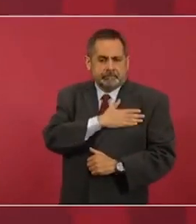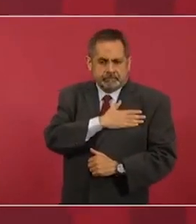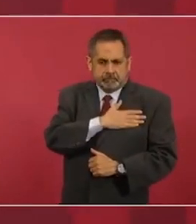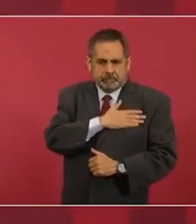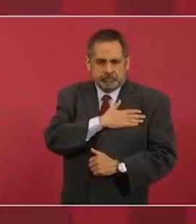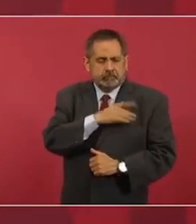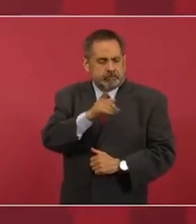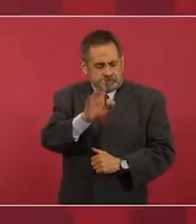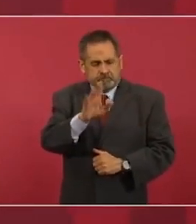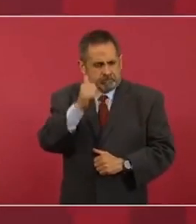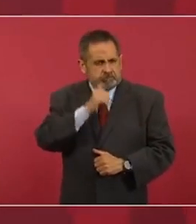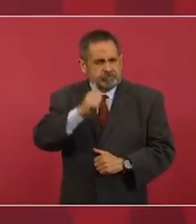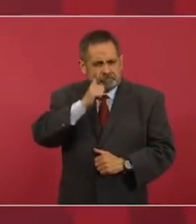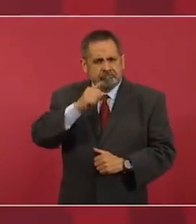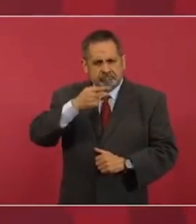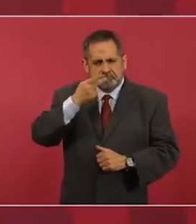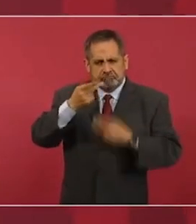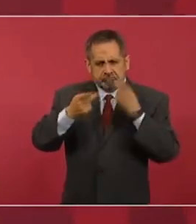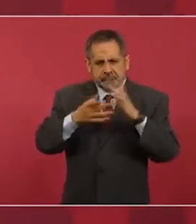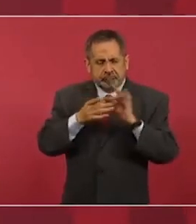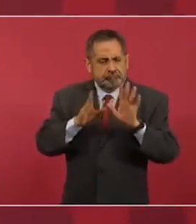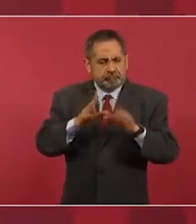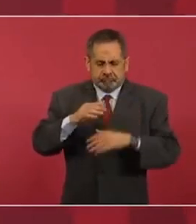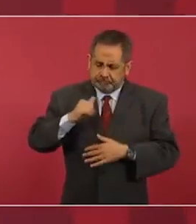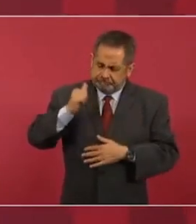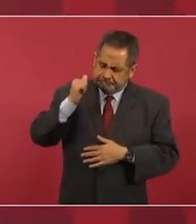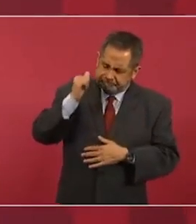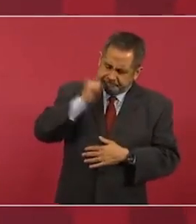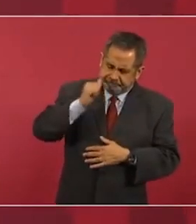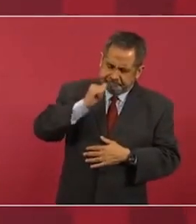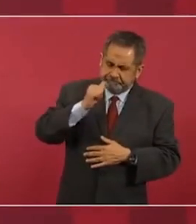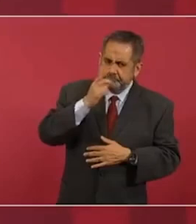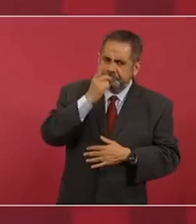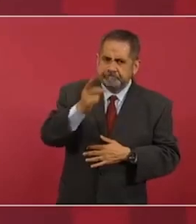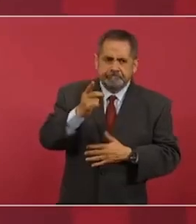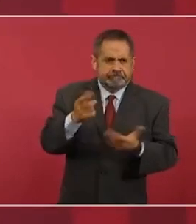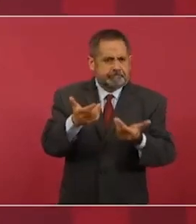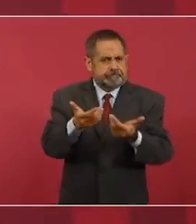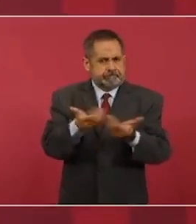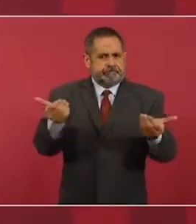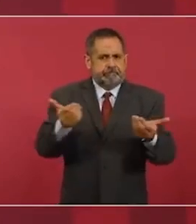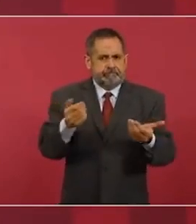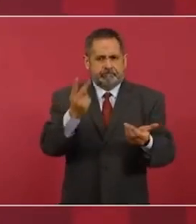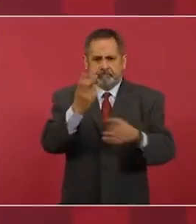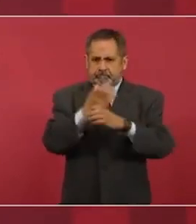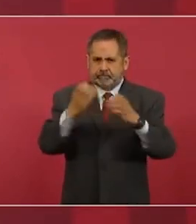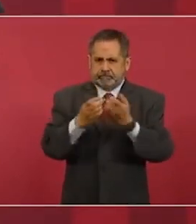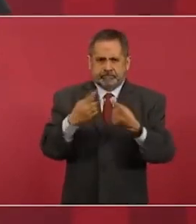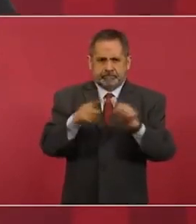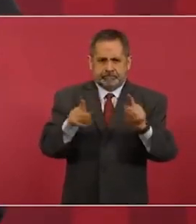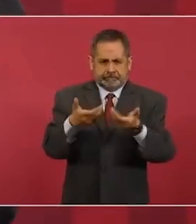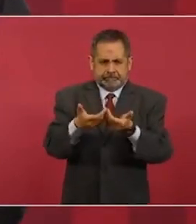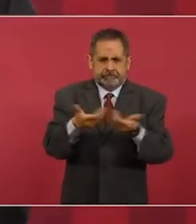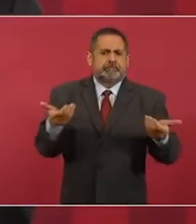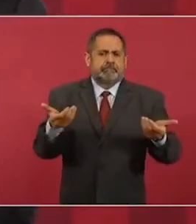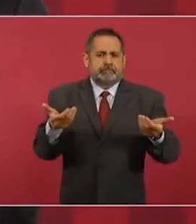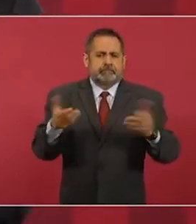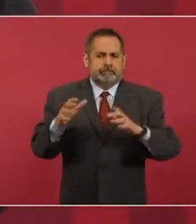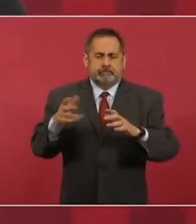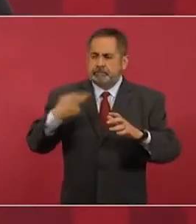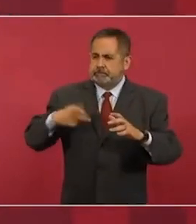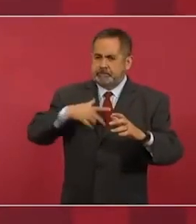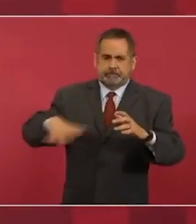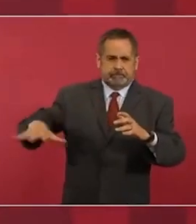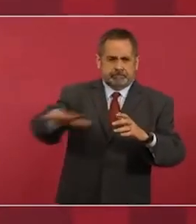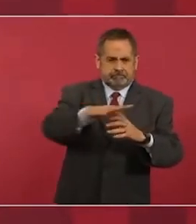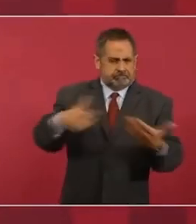siempre hemos separado o distinguido al pueblo